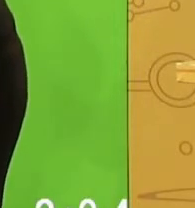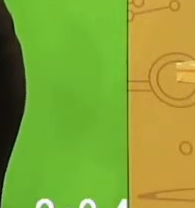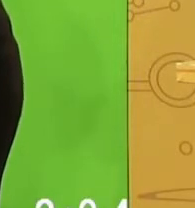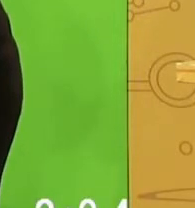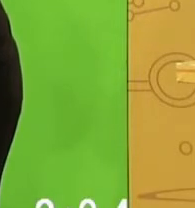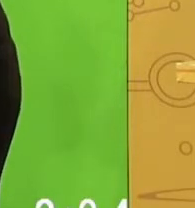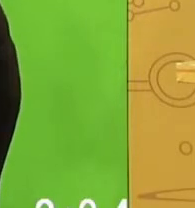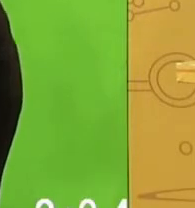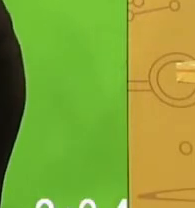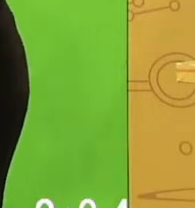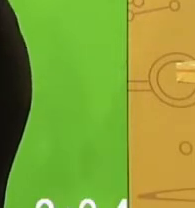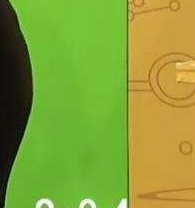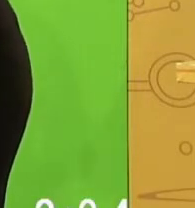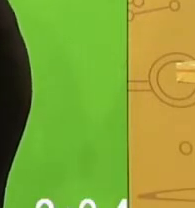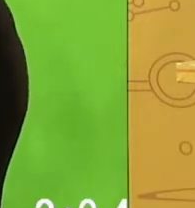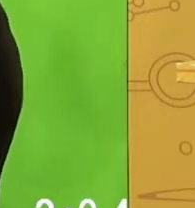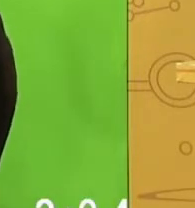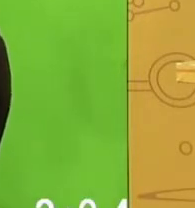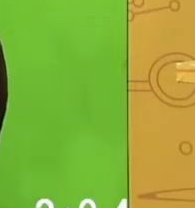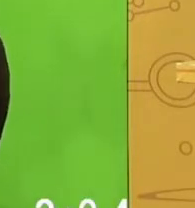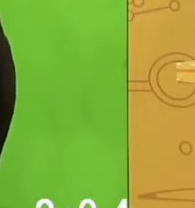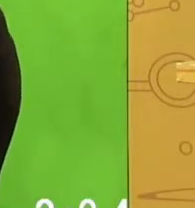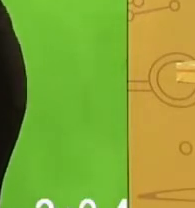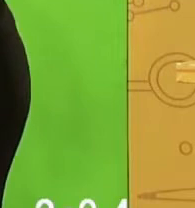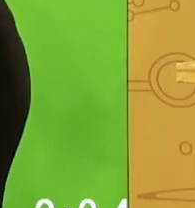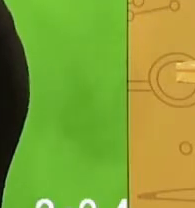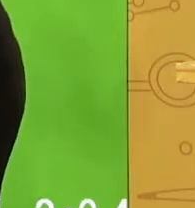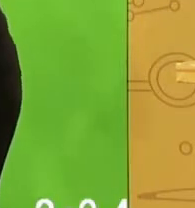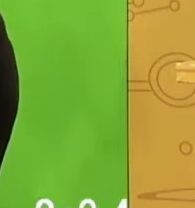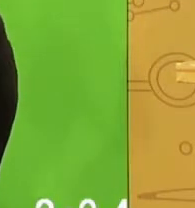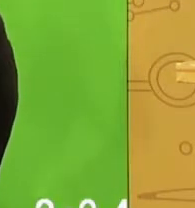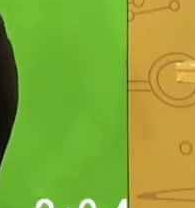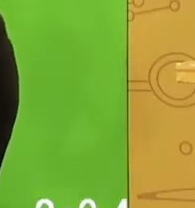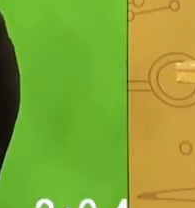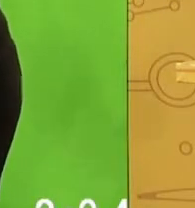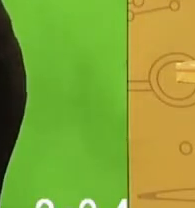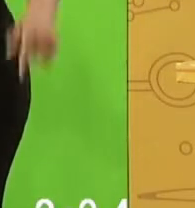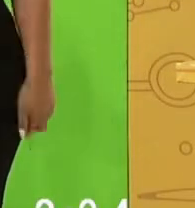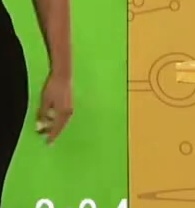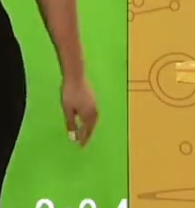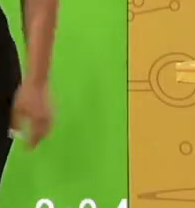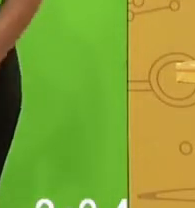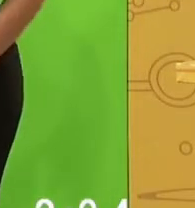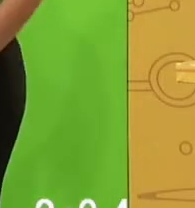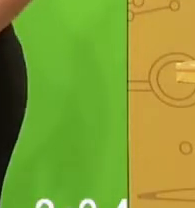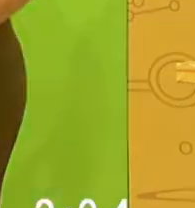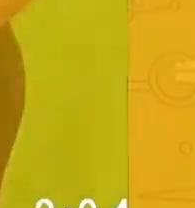las manos constantemente. Pero sobre todo, quedarse en casa. Nos vemos. Adiós. Adiós.